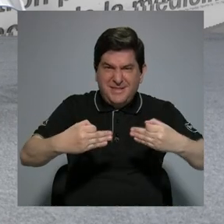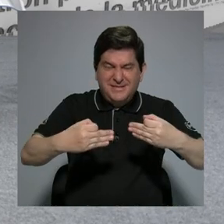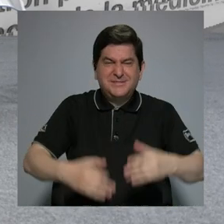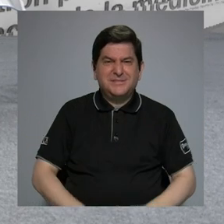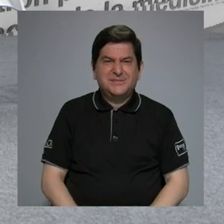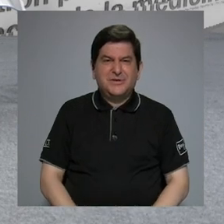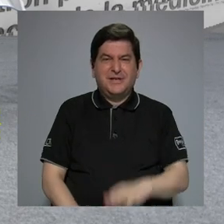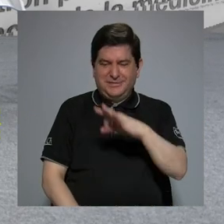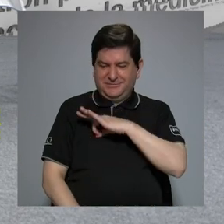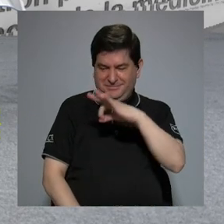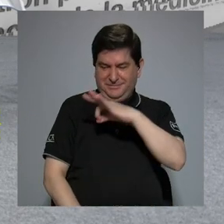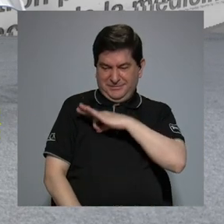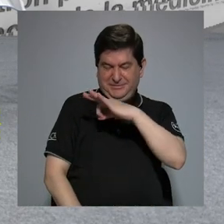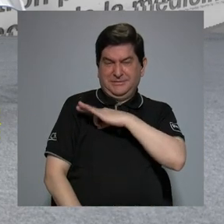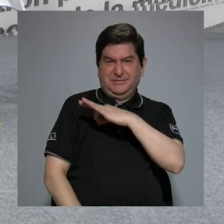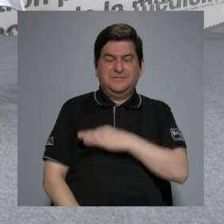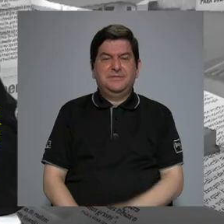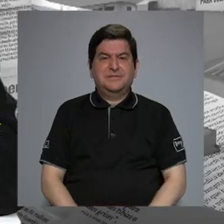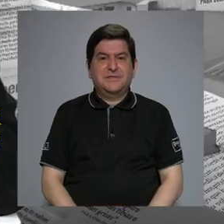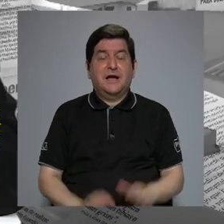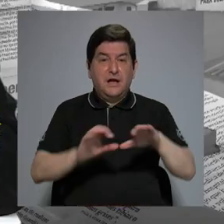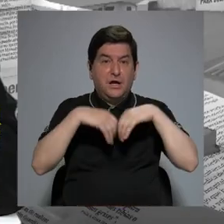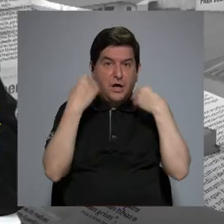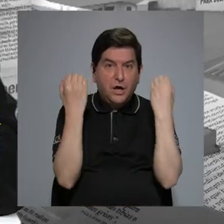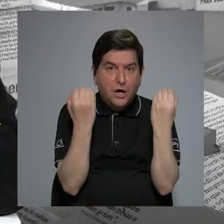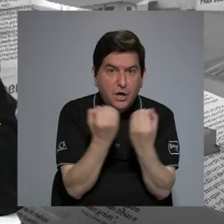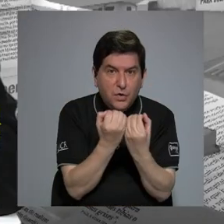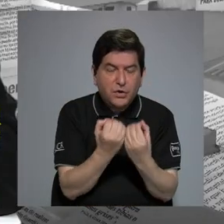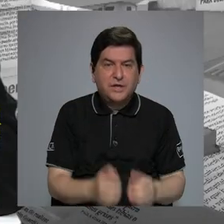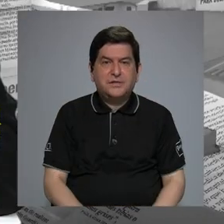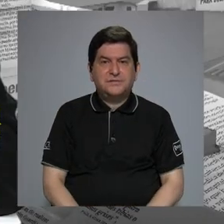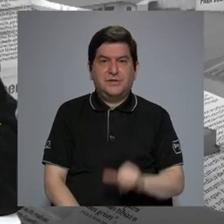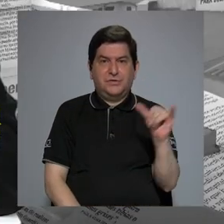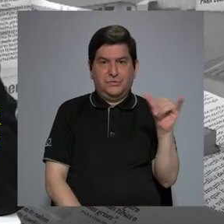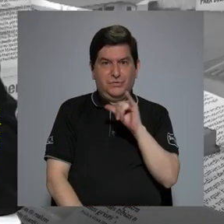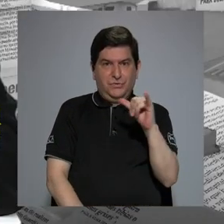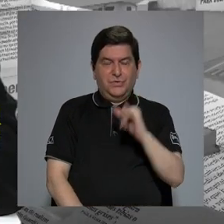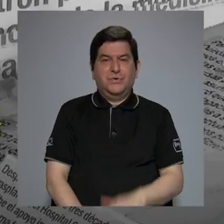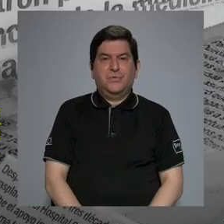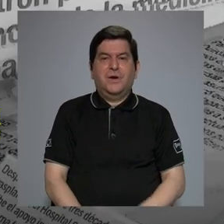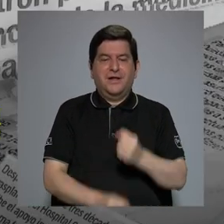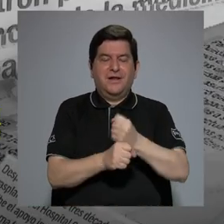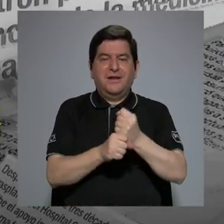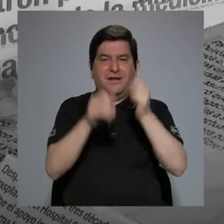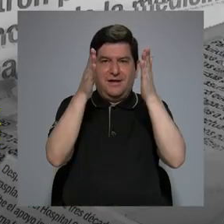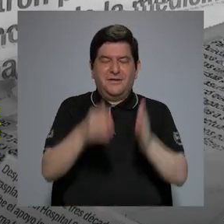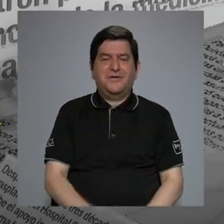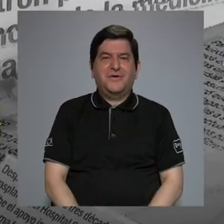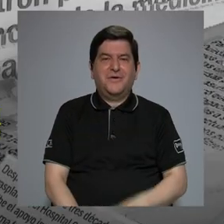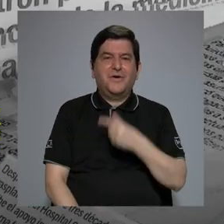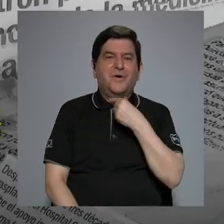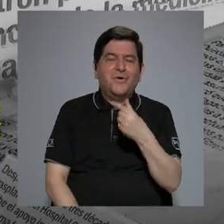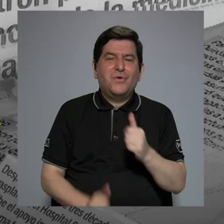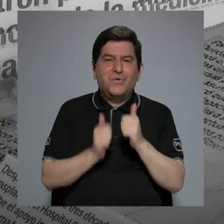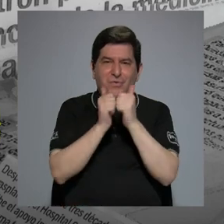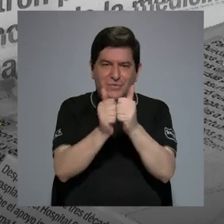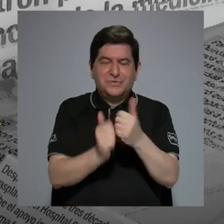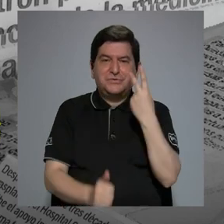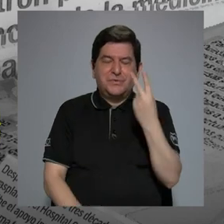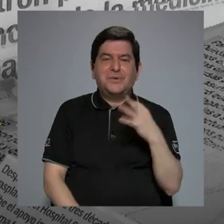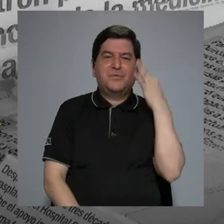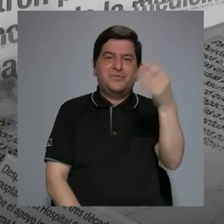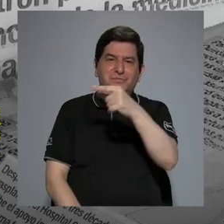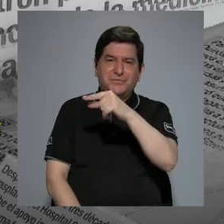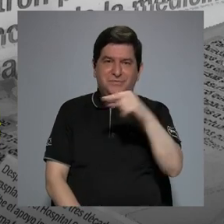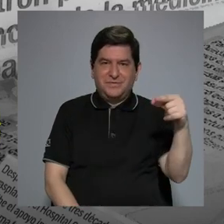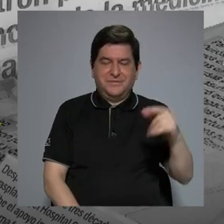vayan a beneficiar tanto a la organización como a los empleados. Un gusto estar con ustedes y nos vemos